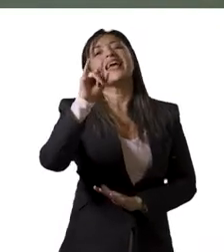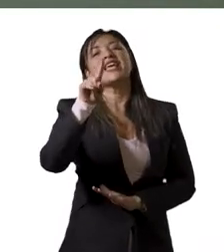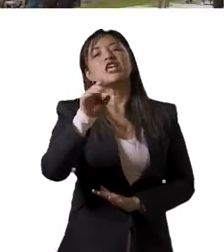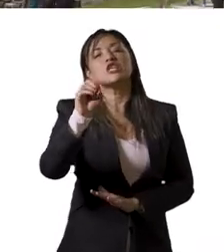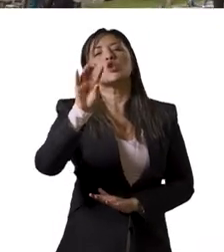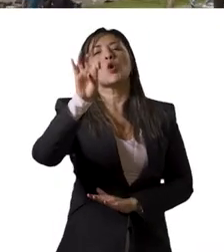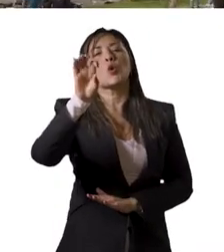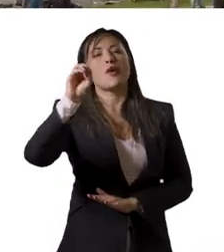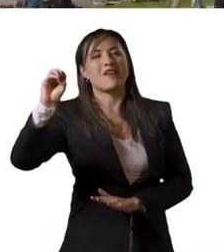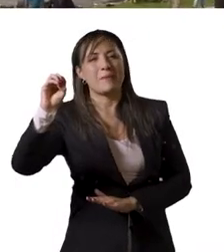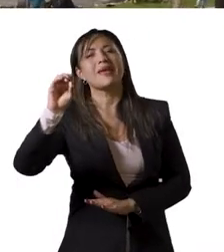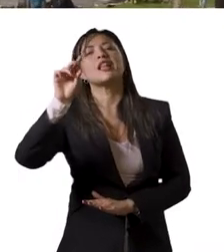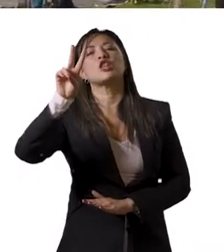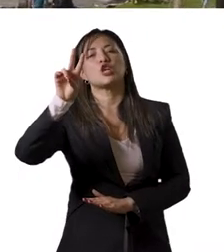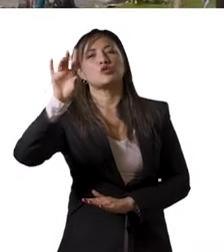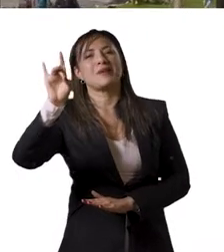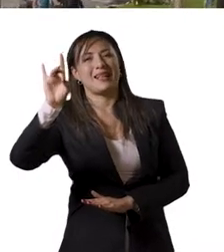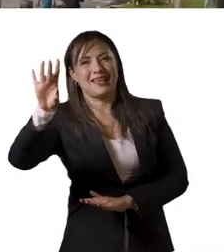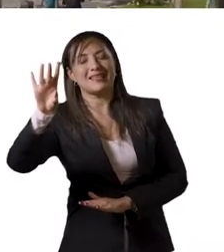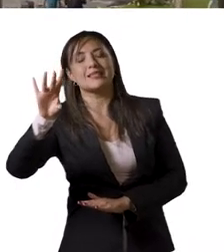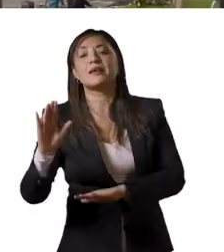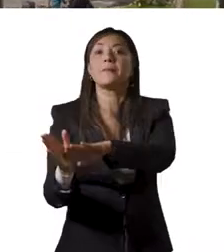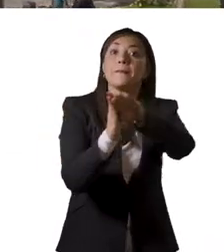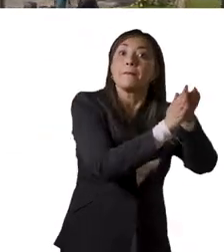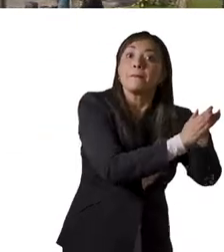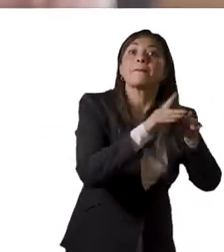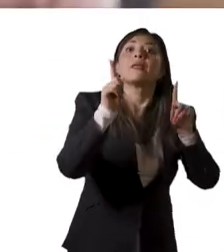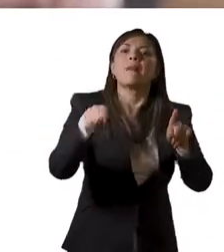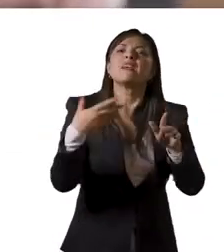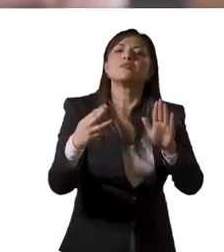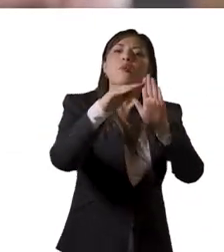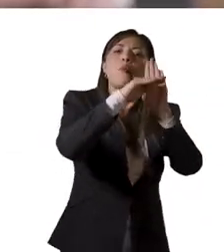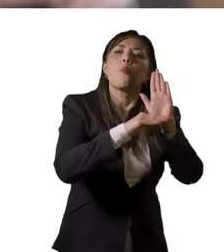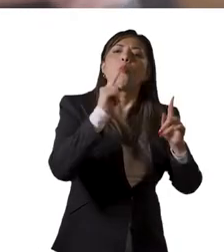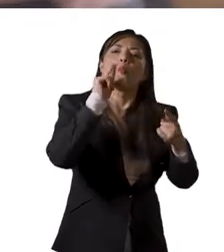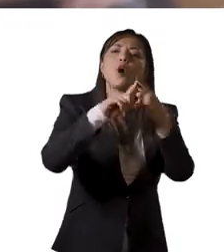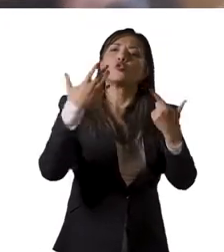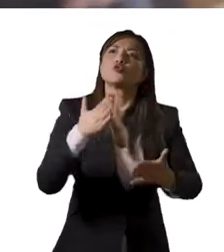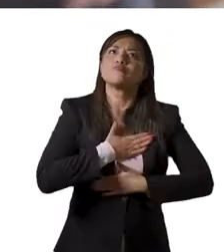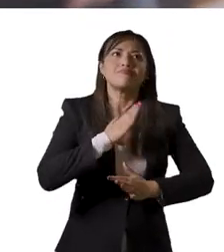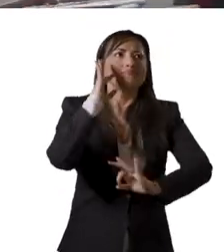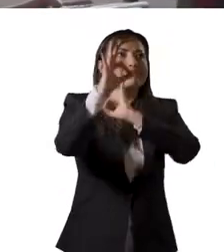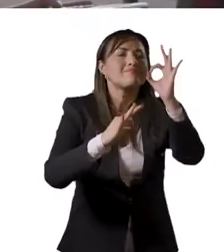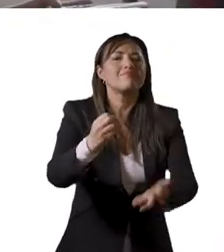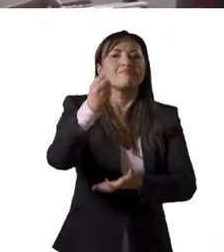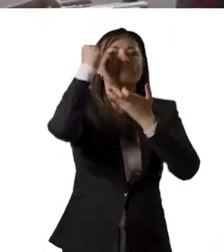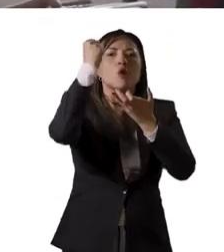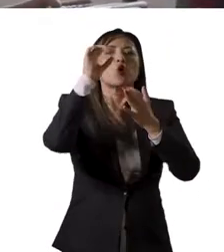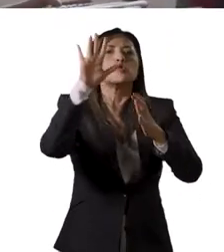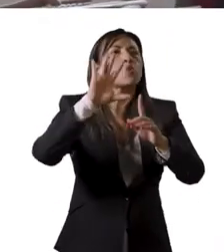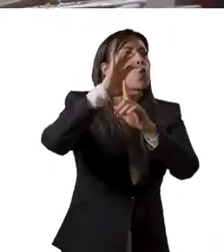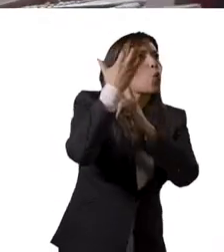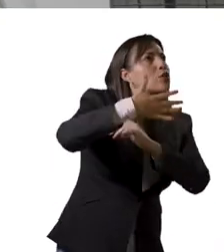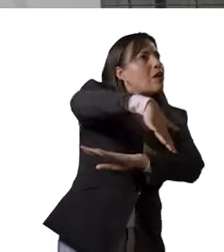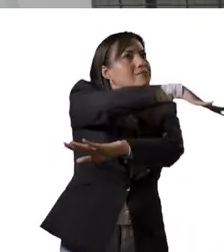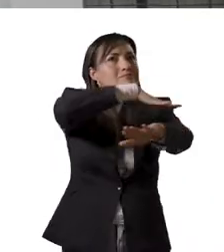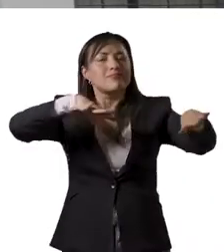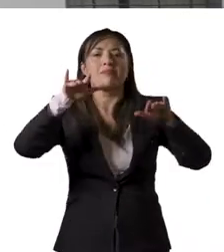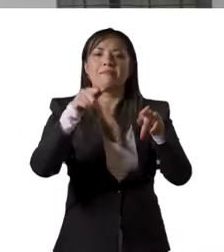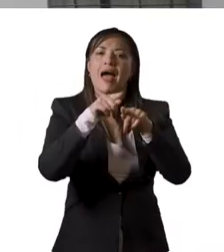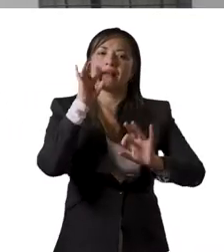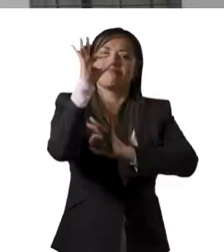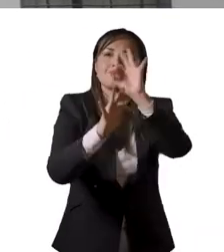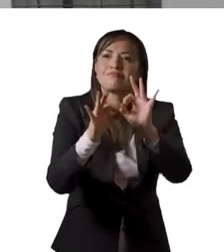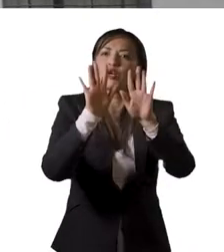colombiana ISO 9001-2015. También se estableció la Política de Patrimonio Cultural y Natural Universitario